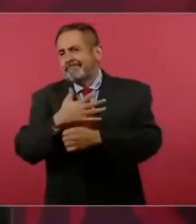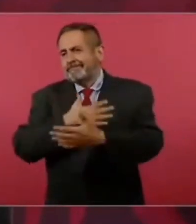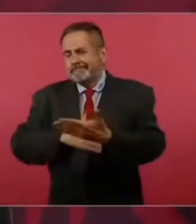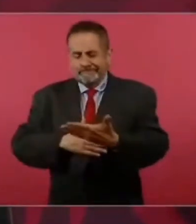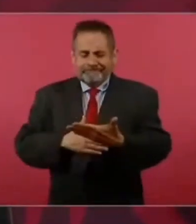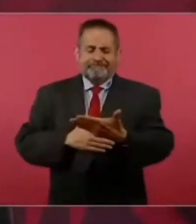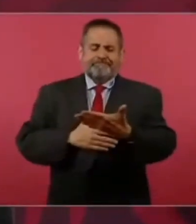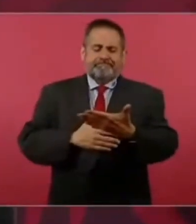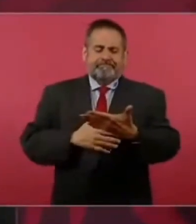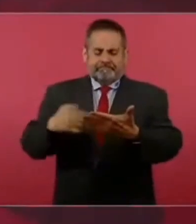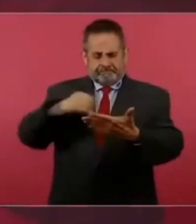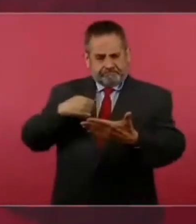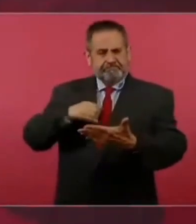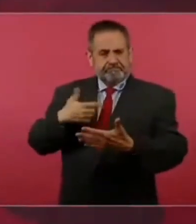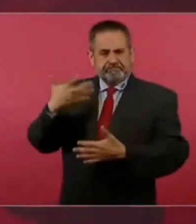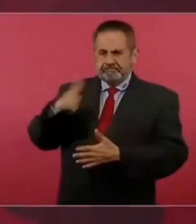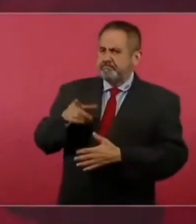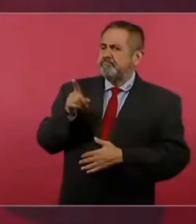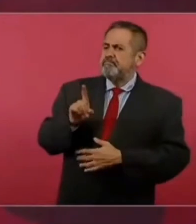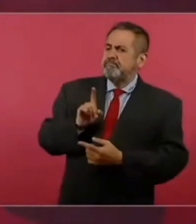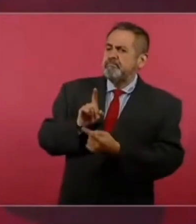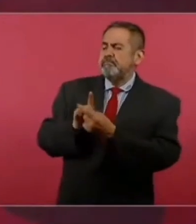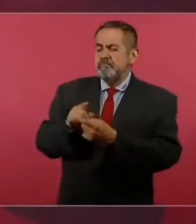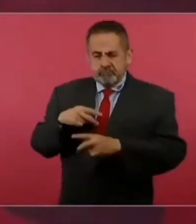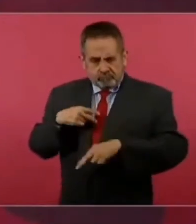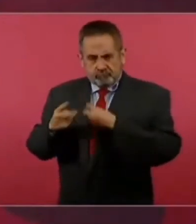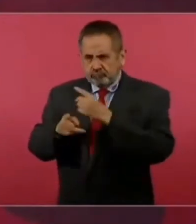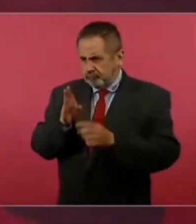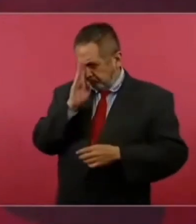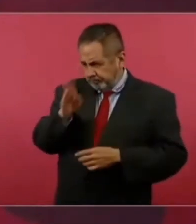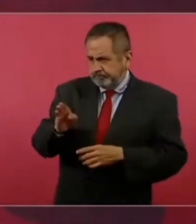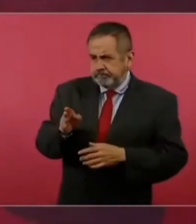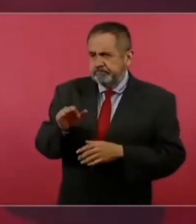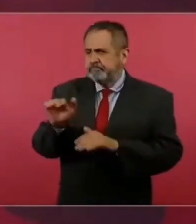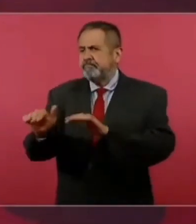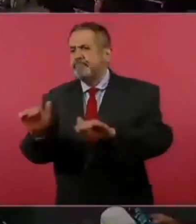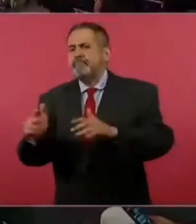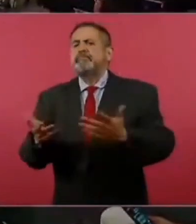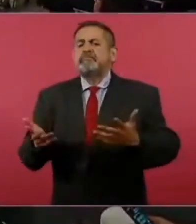yo actúo de manera directa.